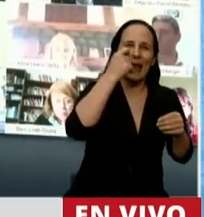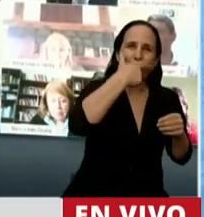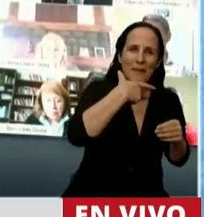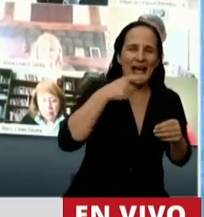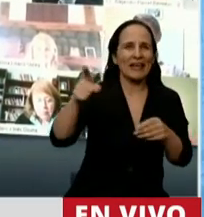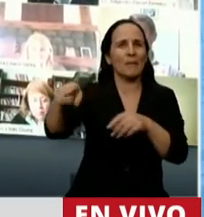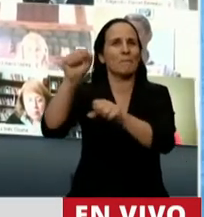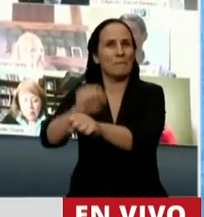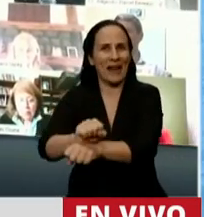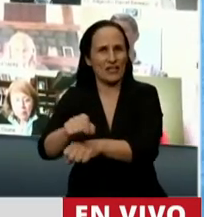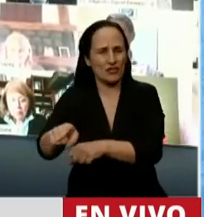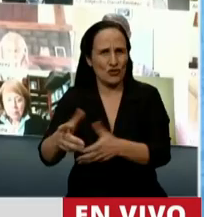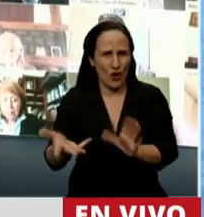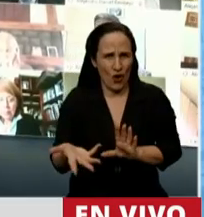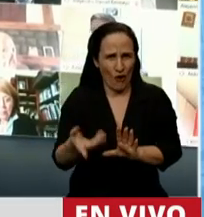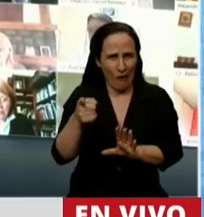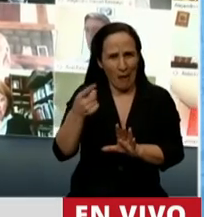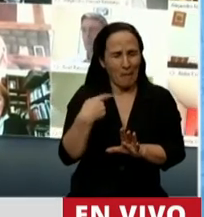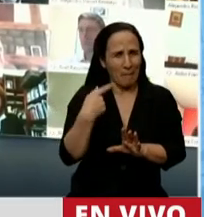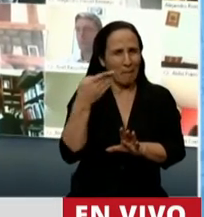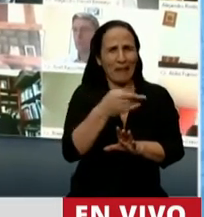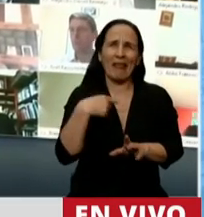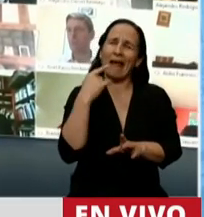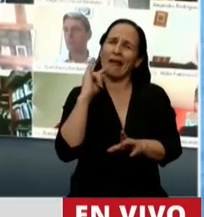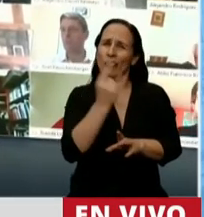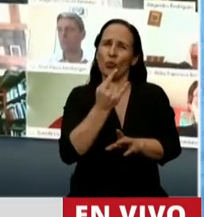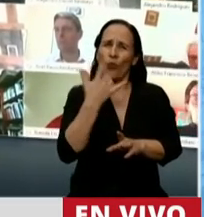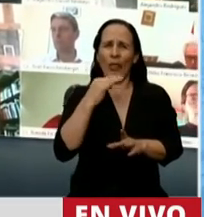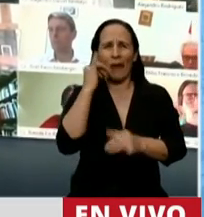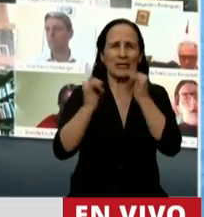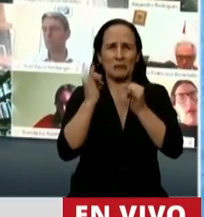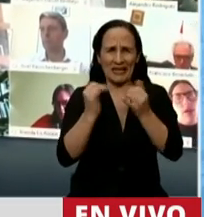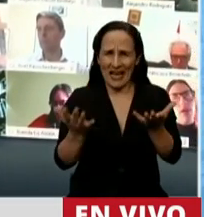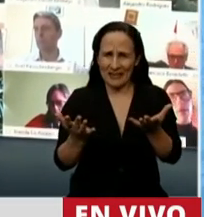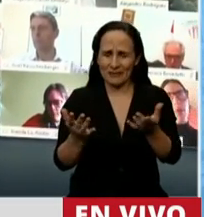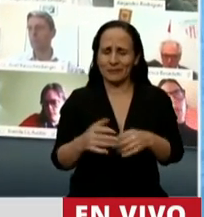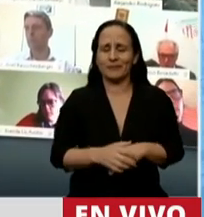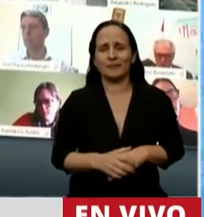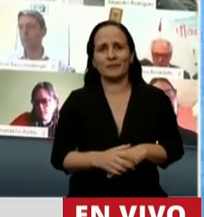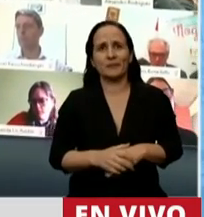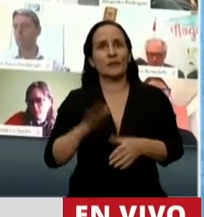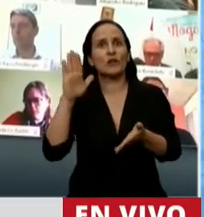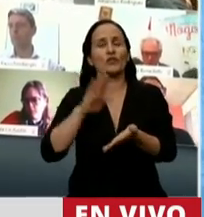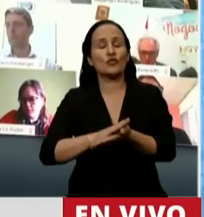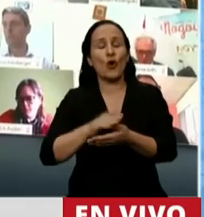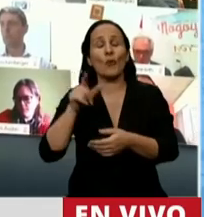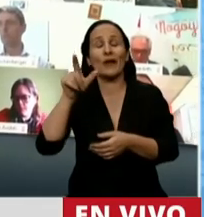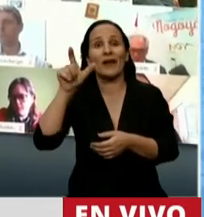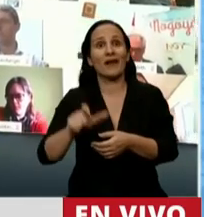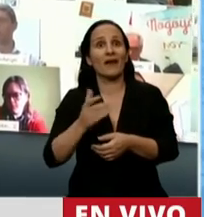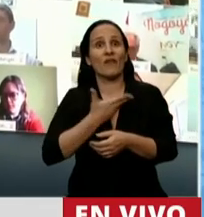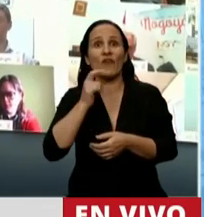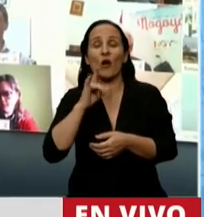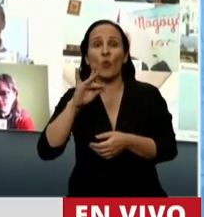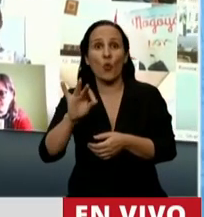explicaciones sobre ciberpatrullaje. En cuanto a la desaparición de Facundo Astudillo Castro, creo